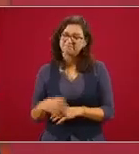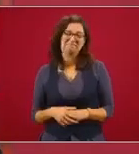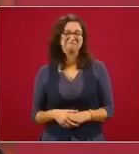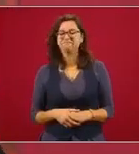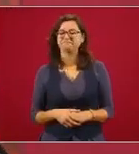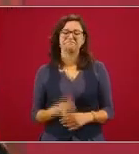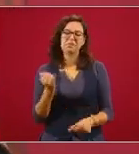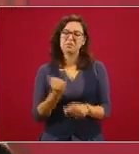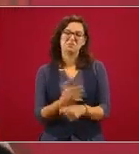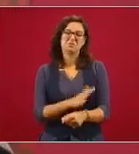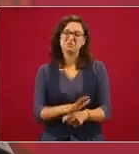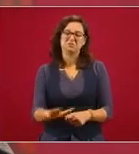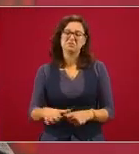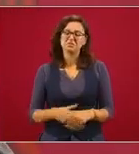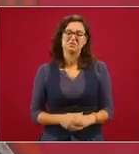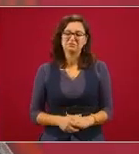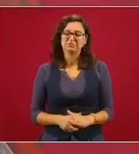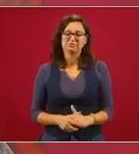inconclusa.